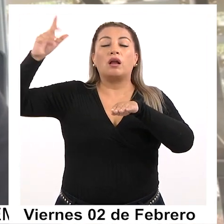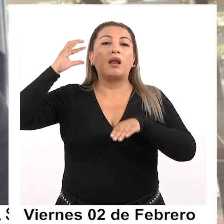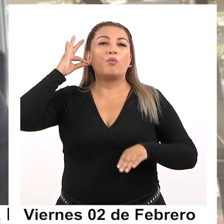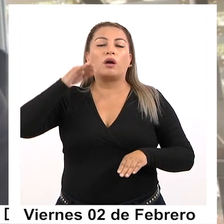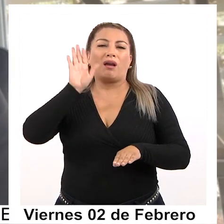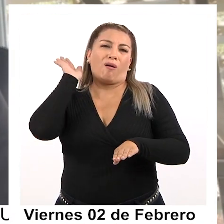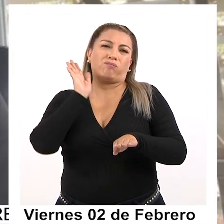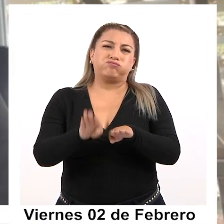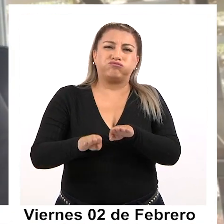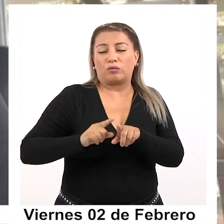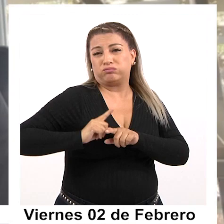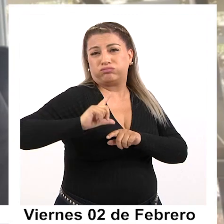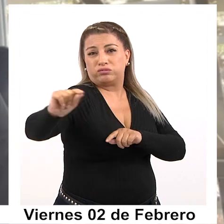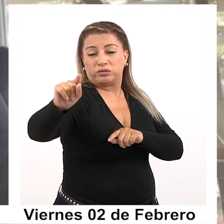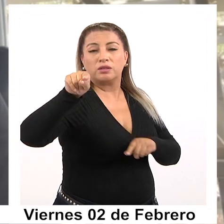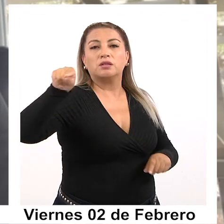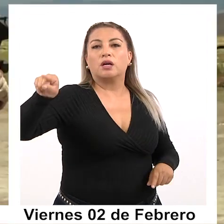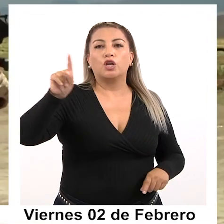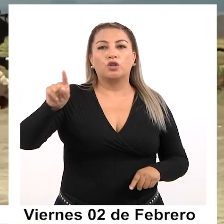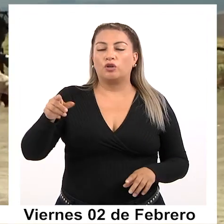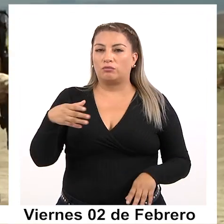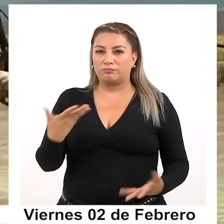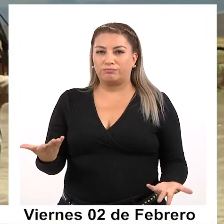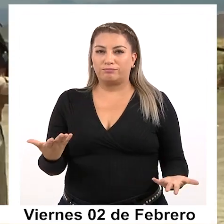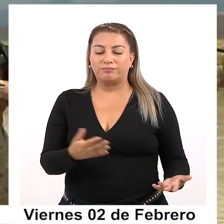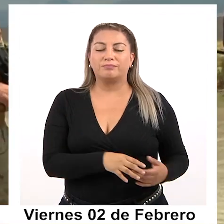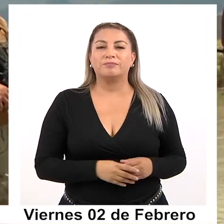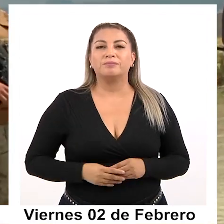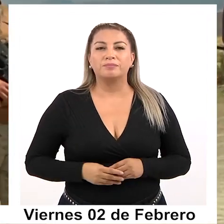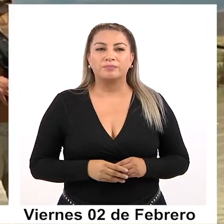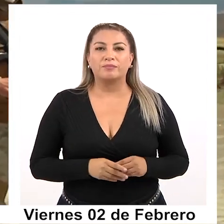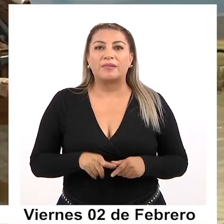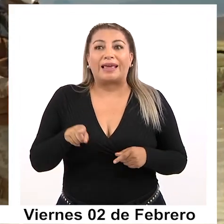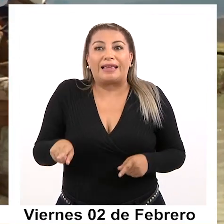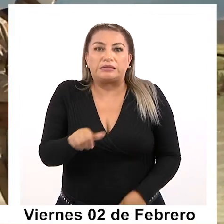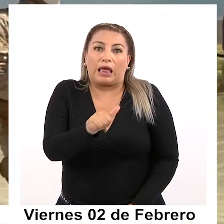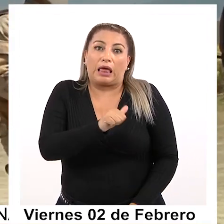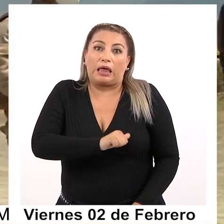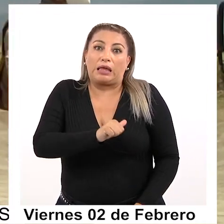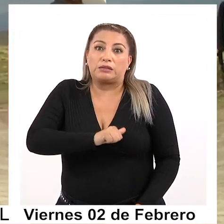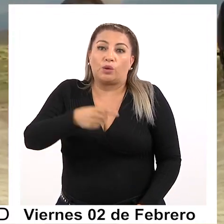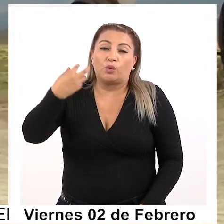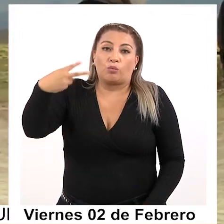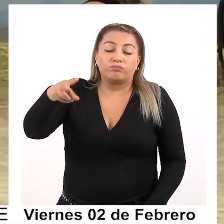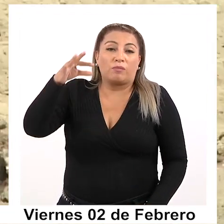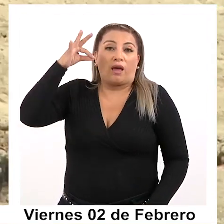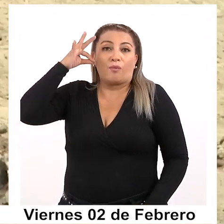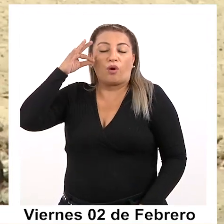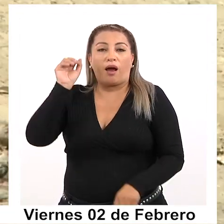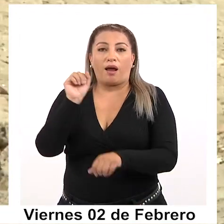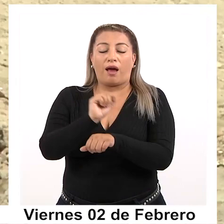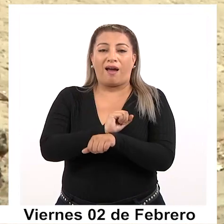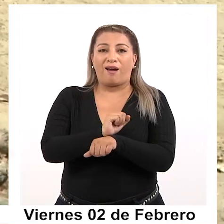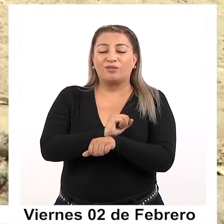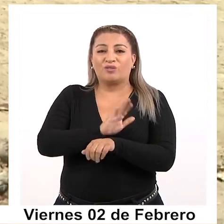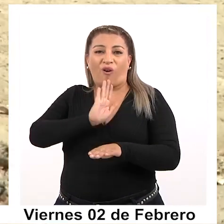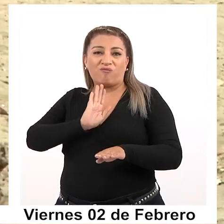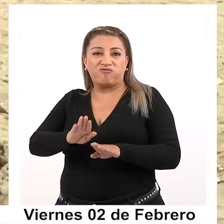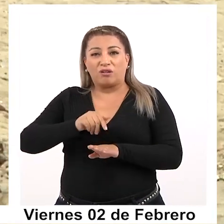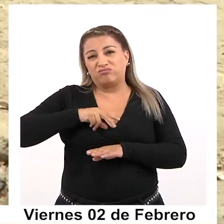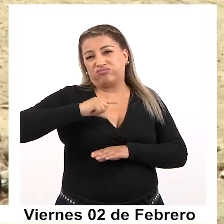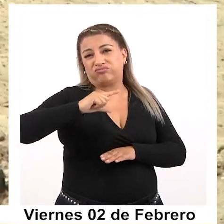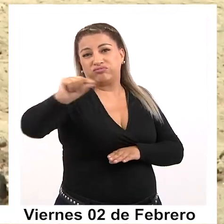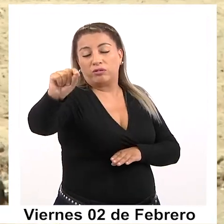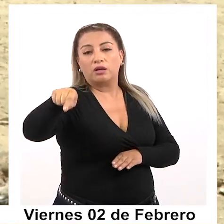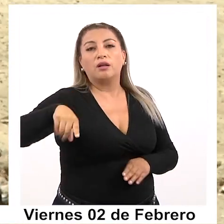lugar haciendo caso omiso a la solicitud de detención. Ante esta actitud de la conductora del vehículo, personal del